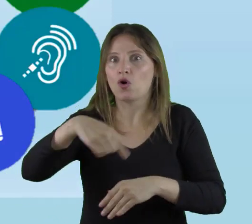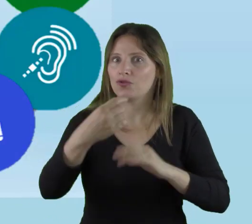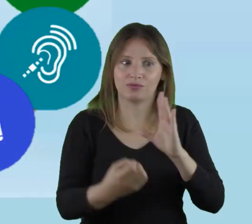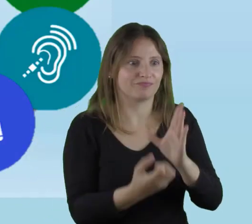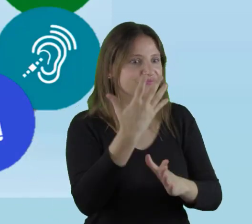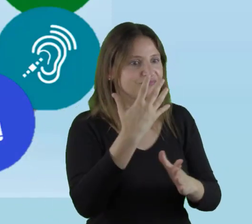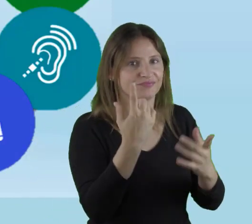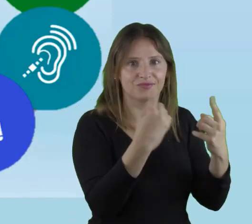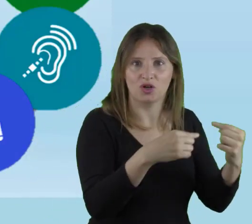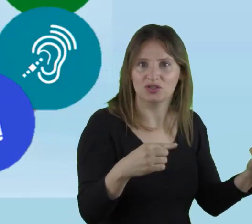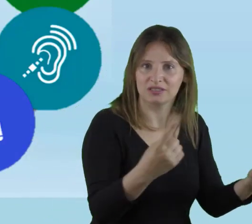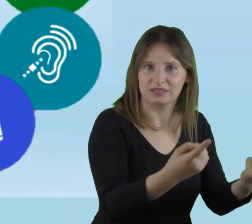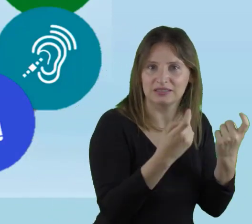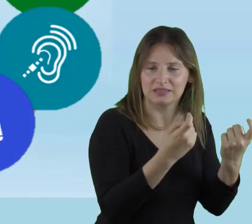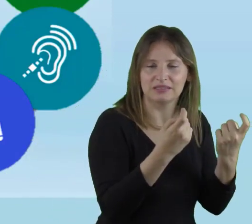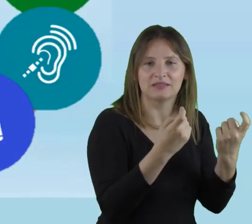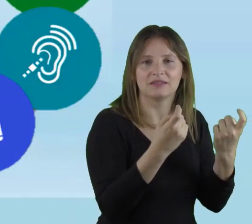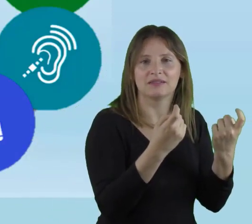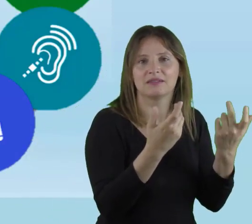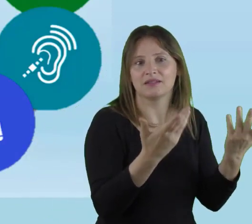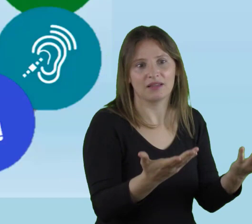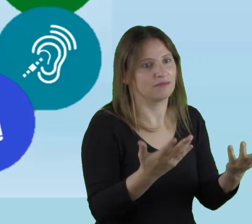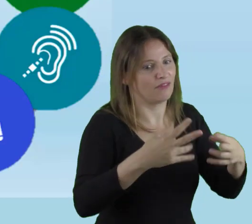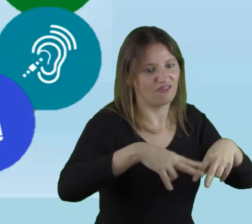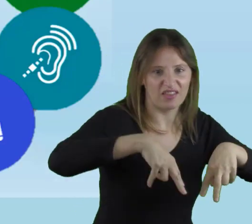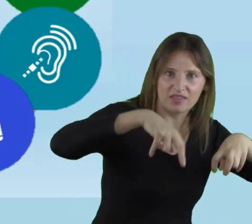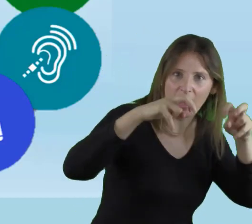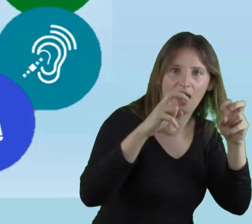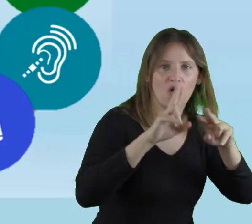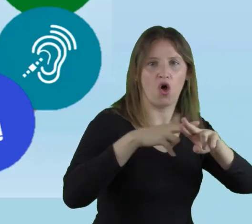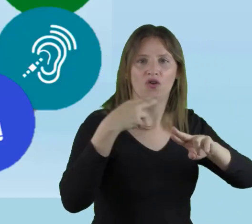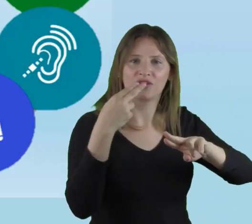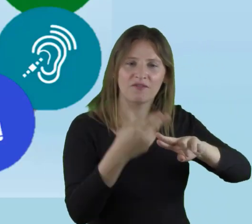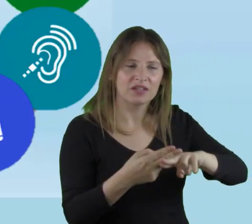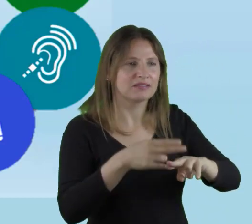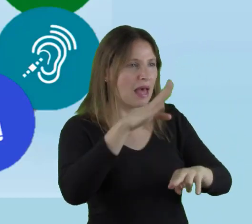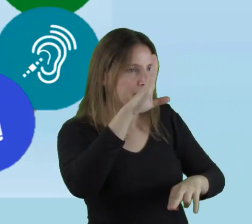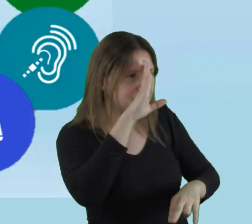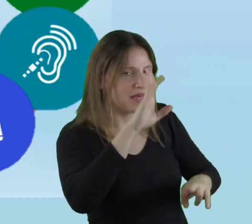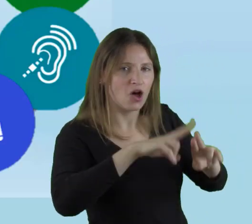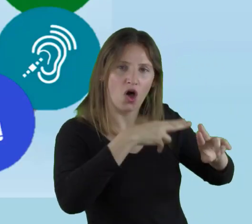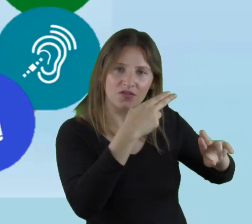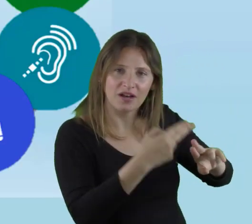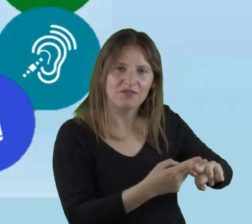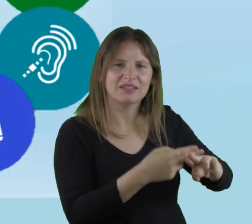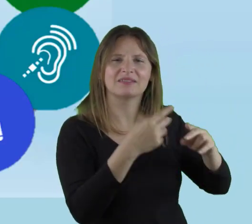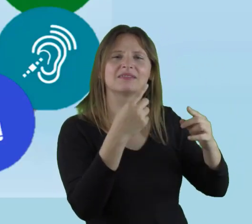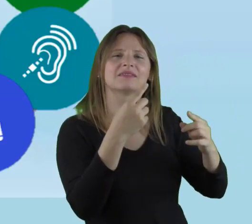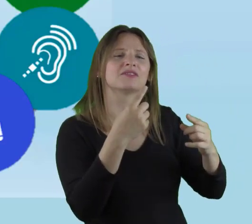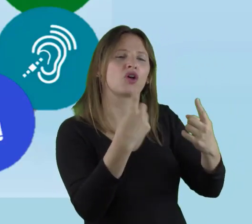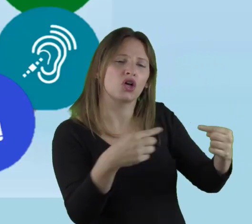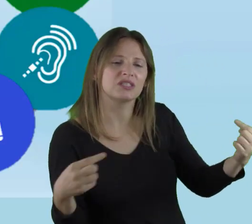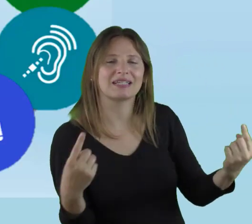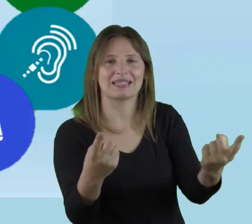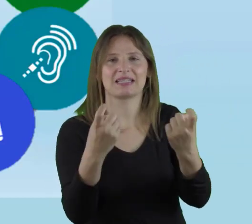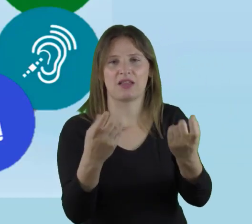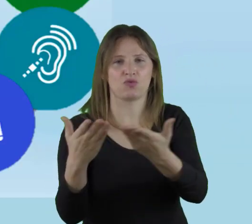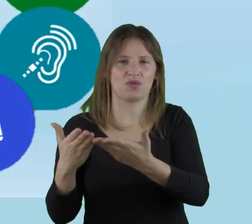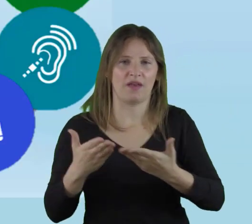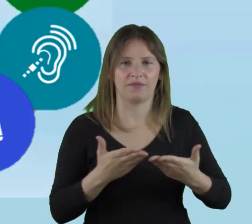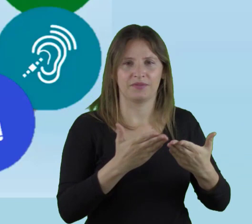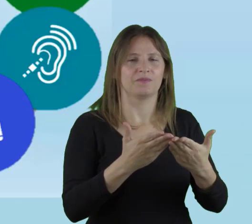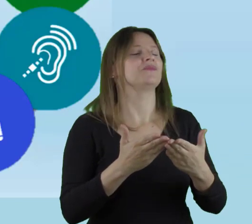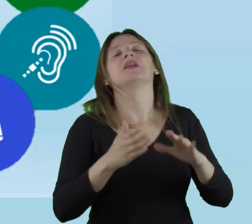surgirán otras necesidades. Y tendremos que ir investigando sobre estas necesidades que tienen nuestros estudiantes.